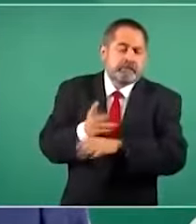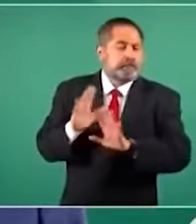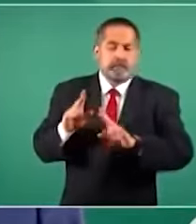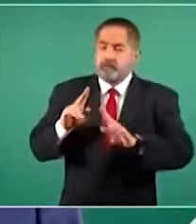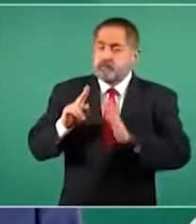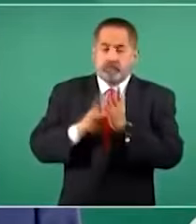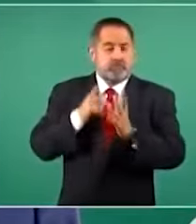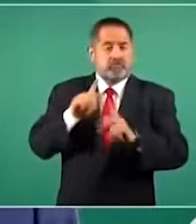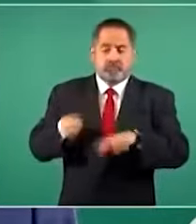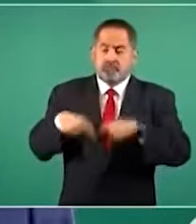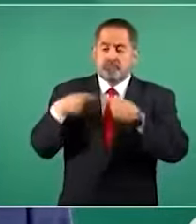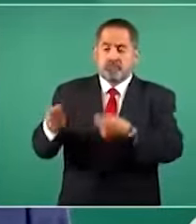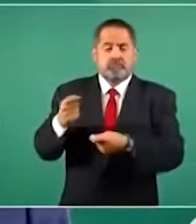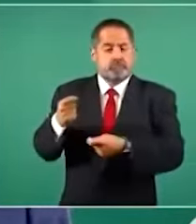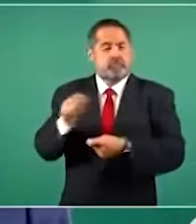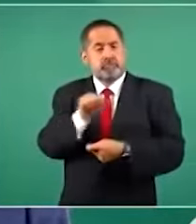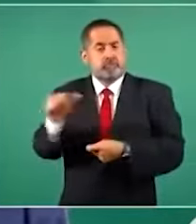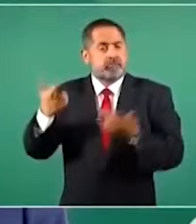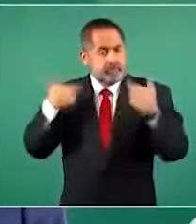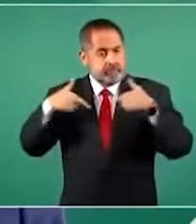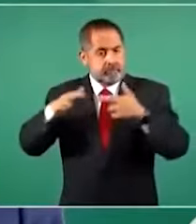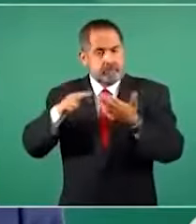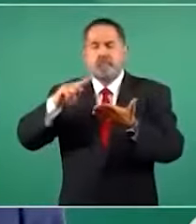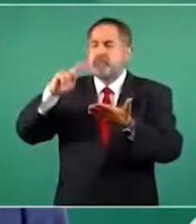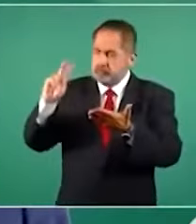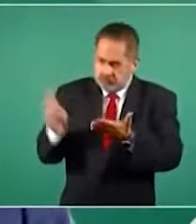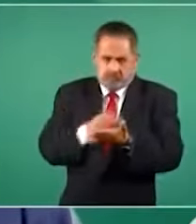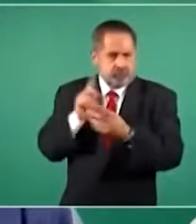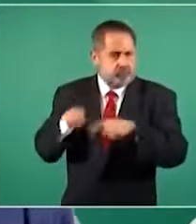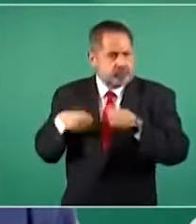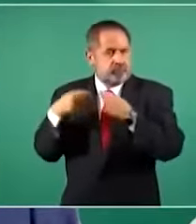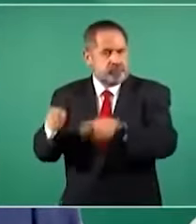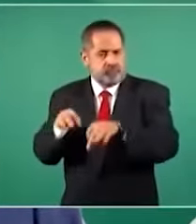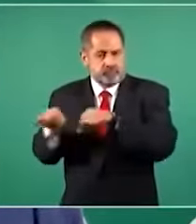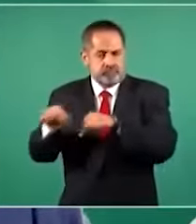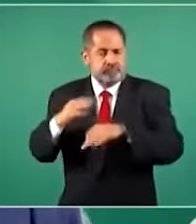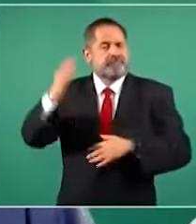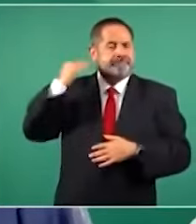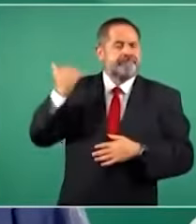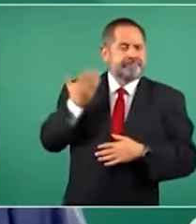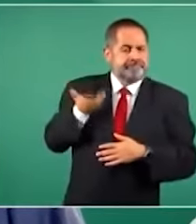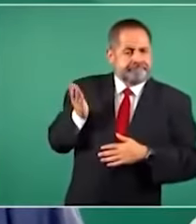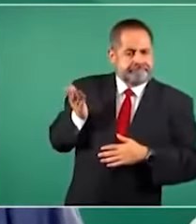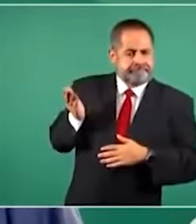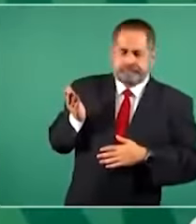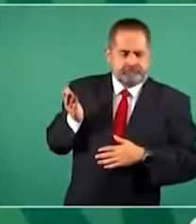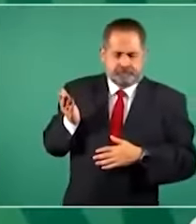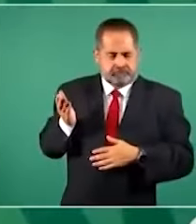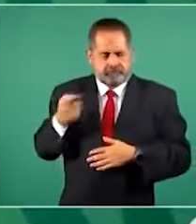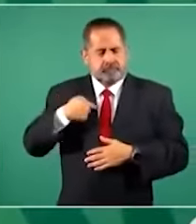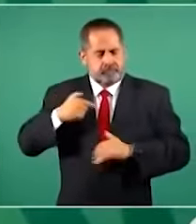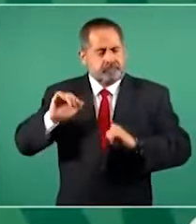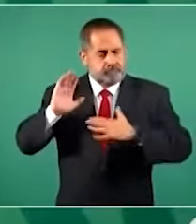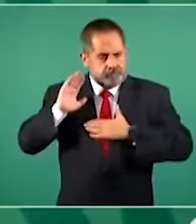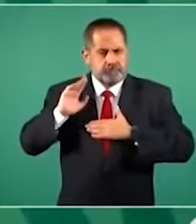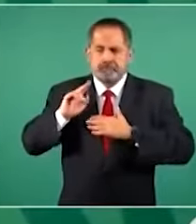les reinstalara a todos los maestros para cumplir nuestro compromiso.